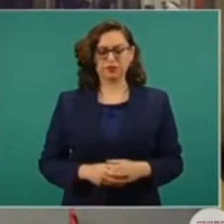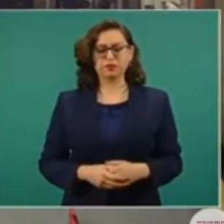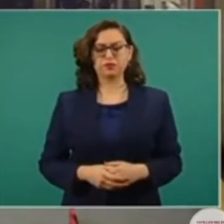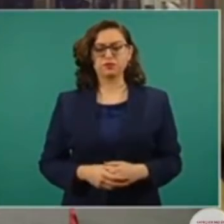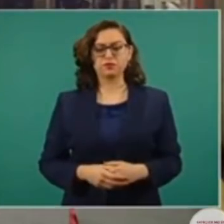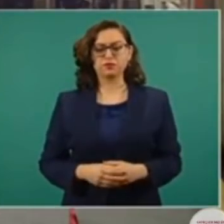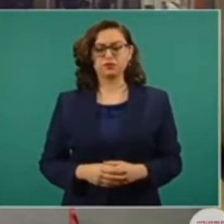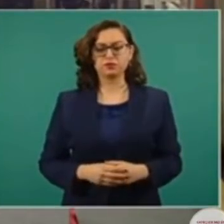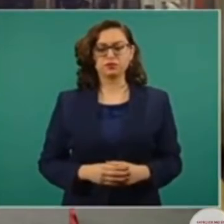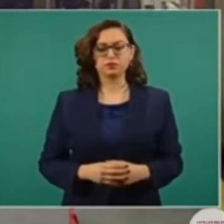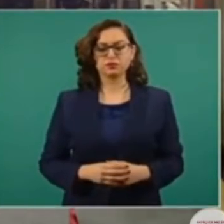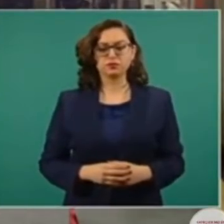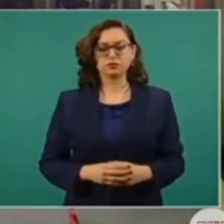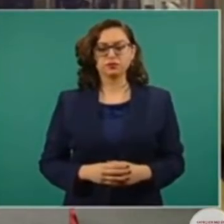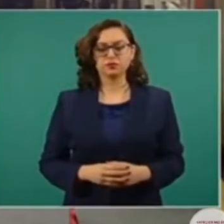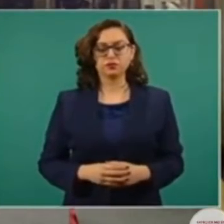A ver si no está.